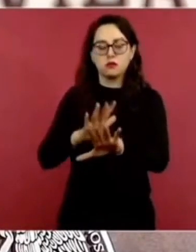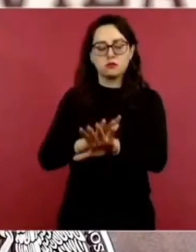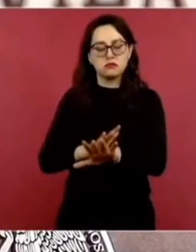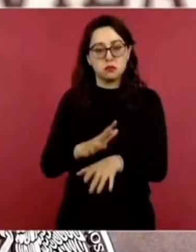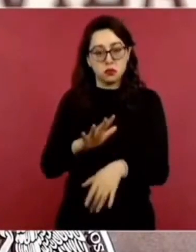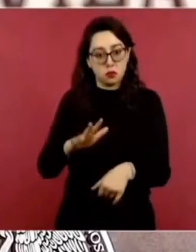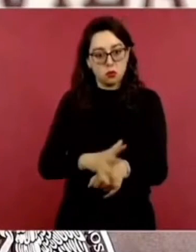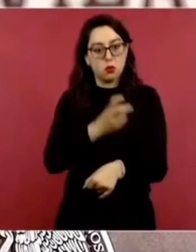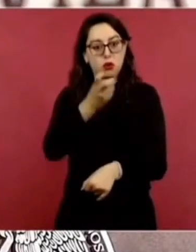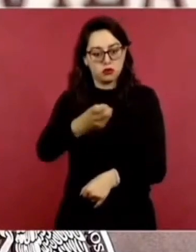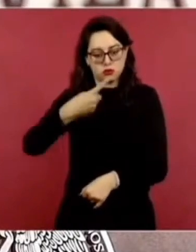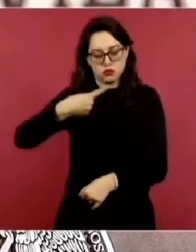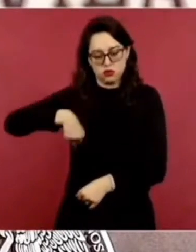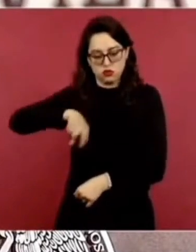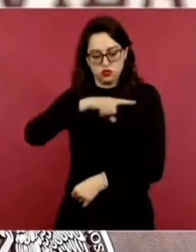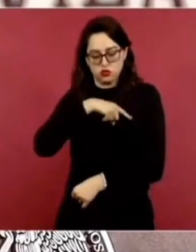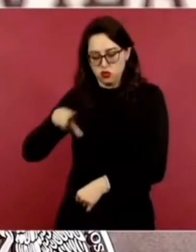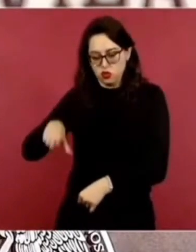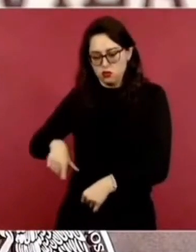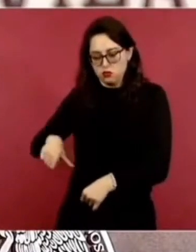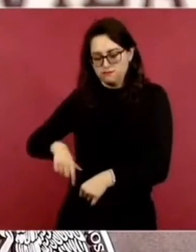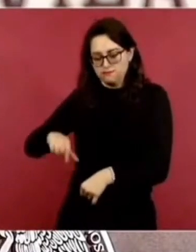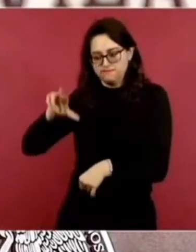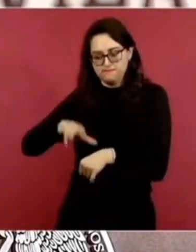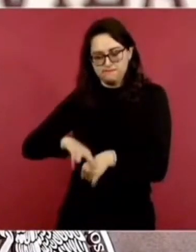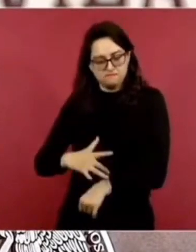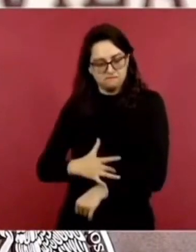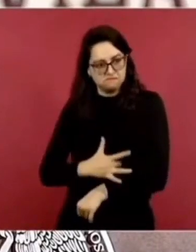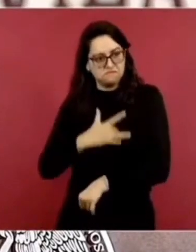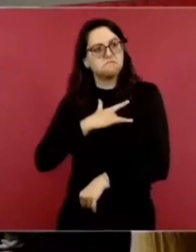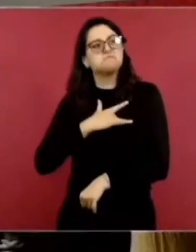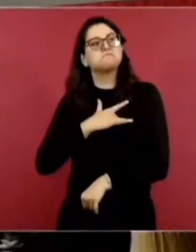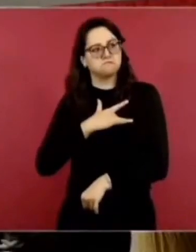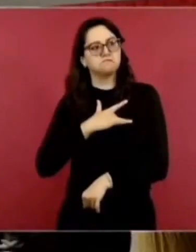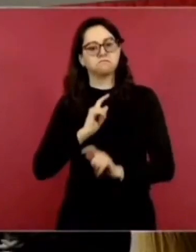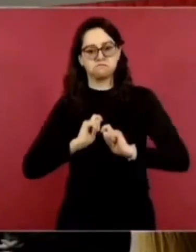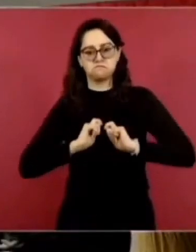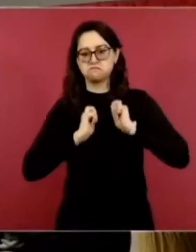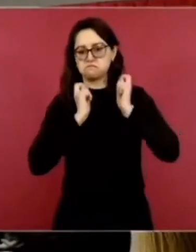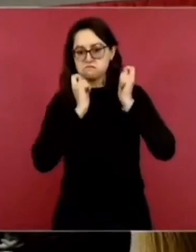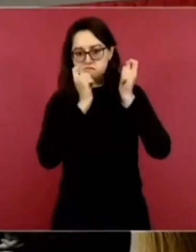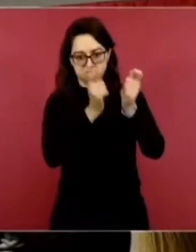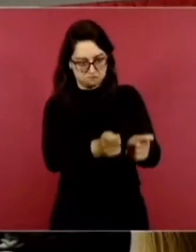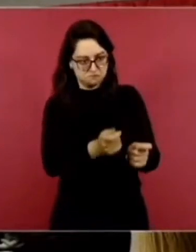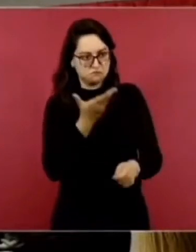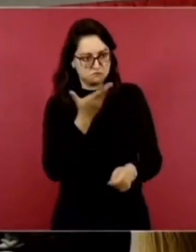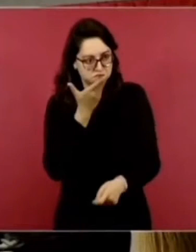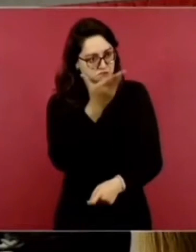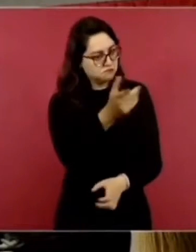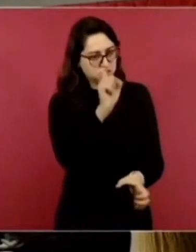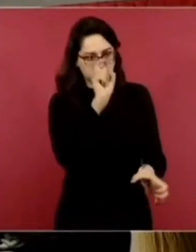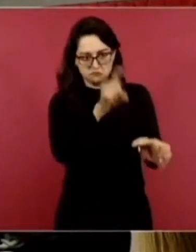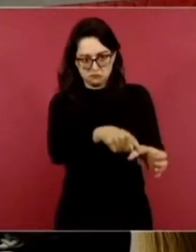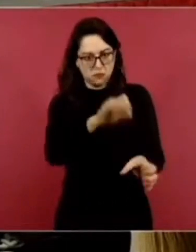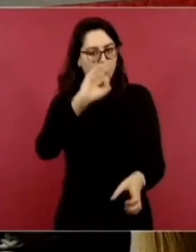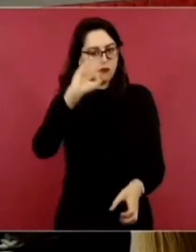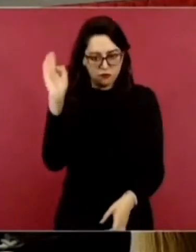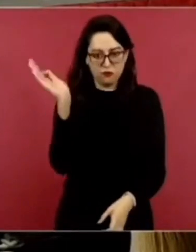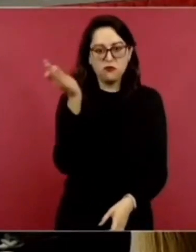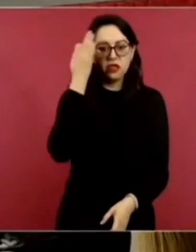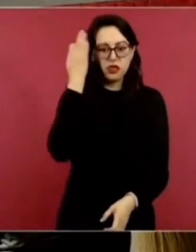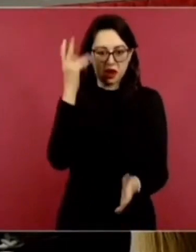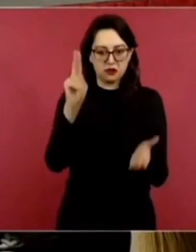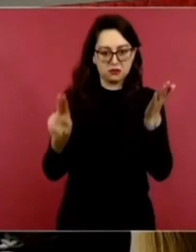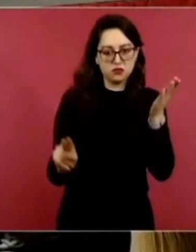INSS-Bienestar. Esto se los digo porque desde mi formación como médico, que tuve la